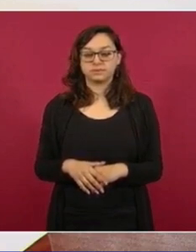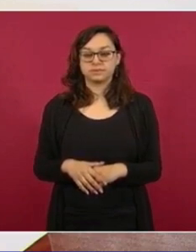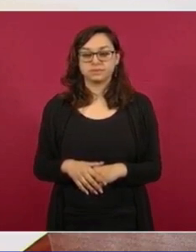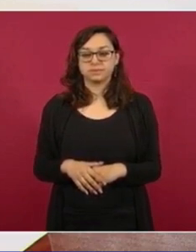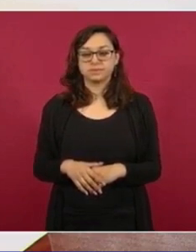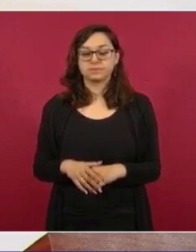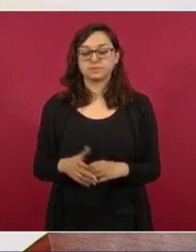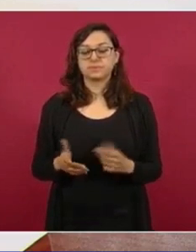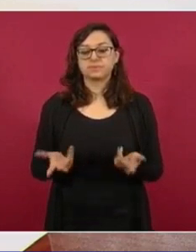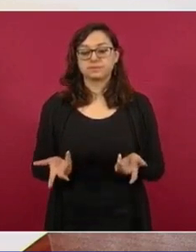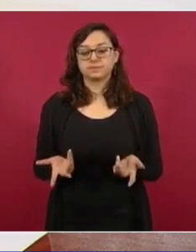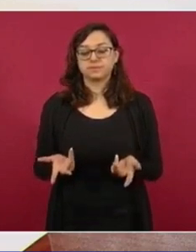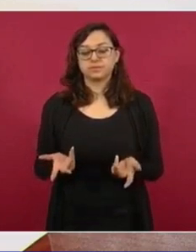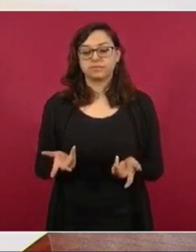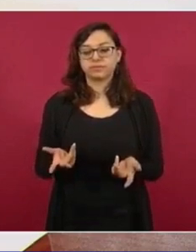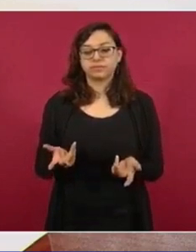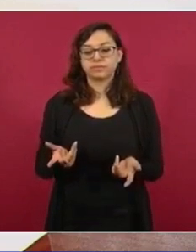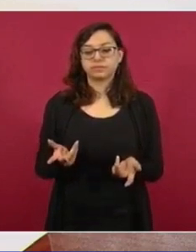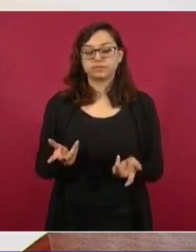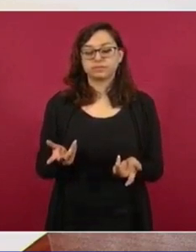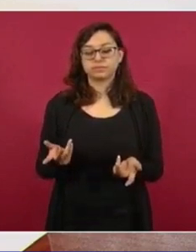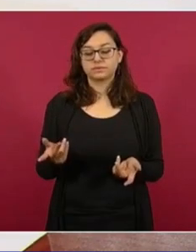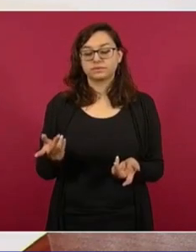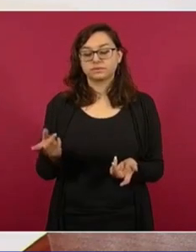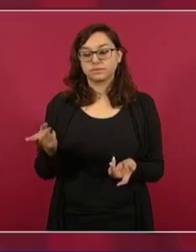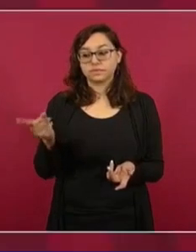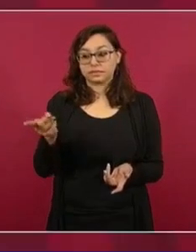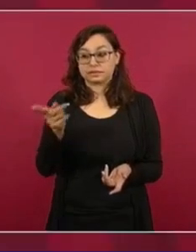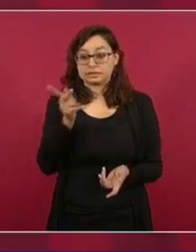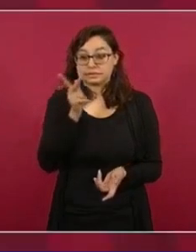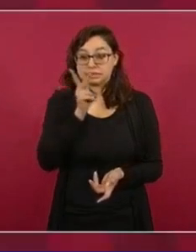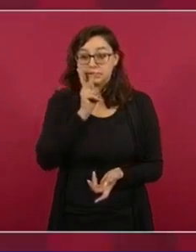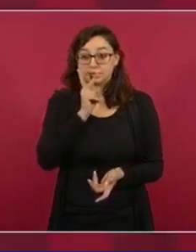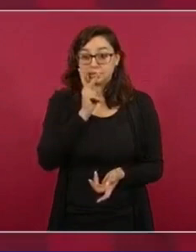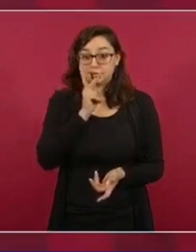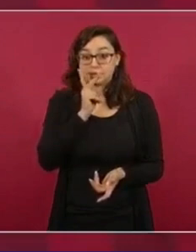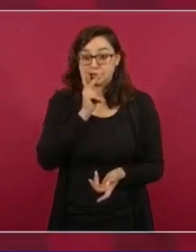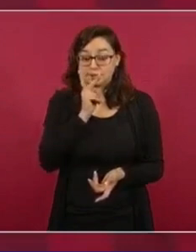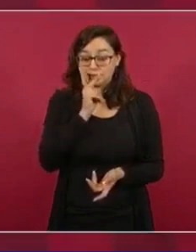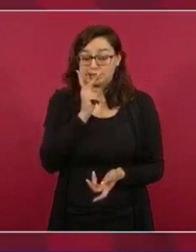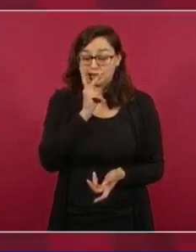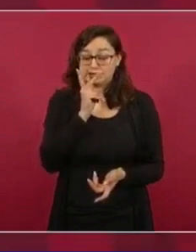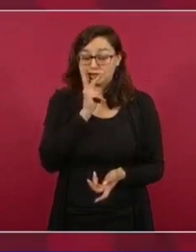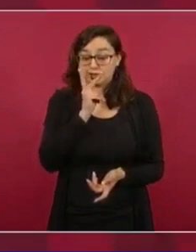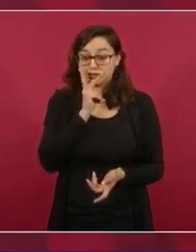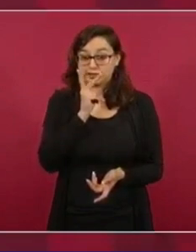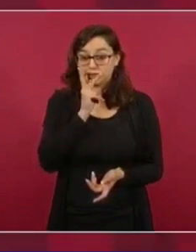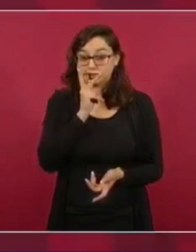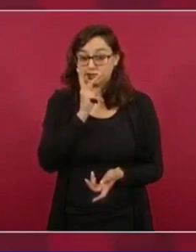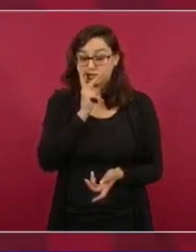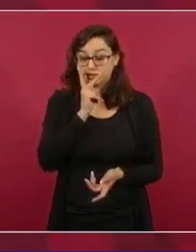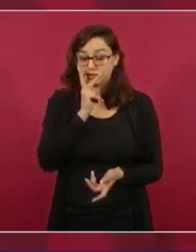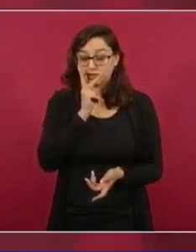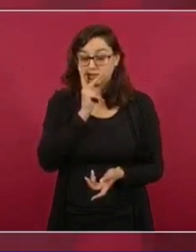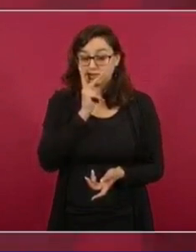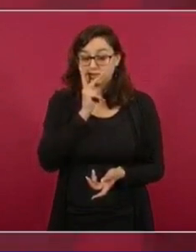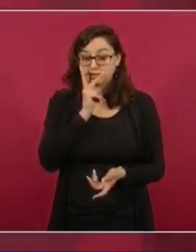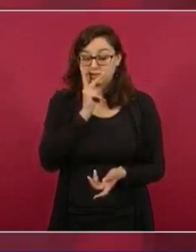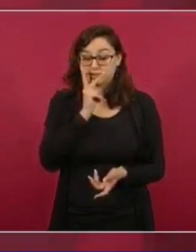su papá, o sea, el hijo del gran escritor, Mariano Azuela,